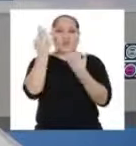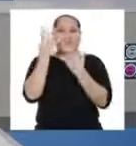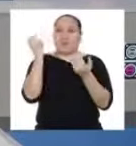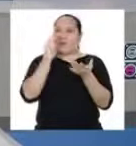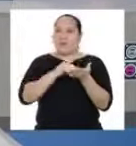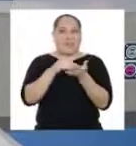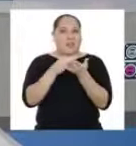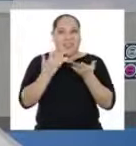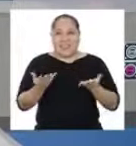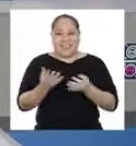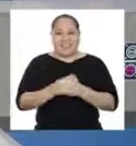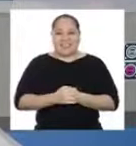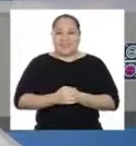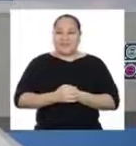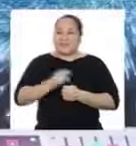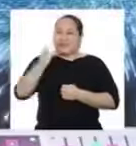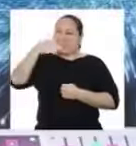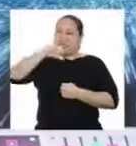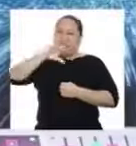¡no esperemos más!